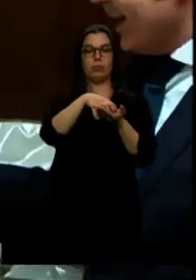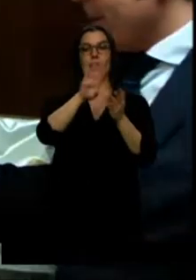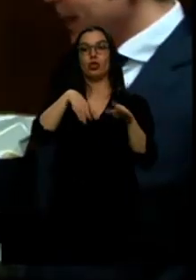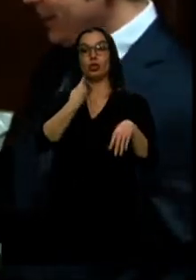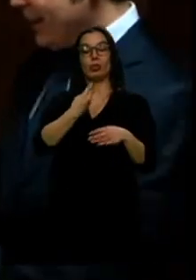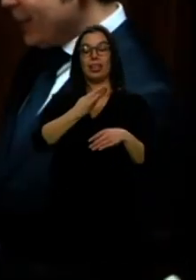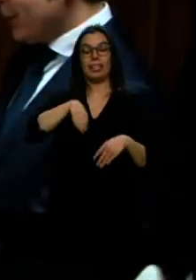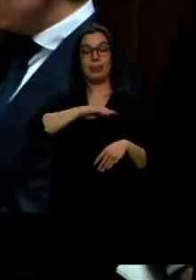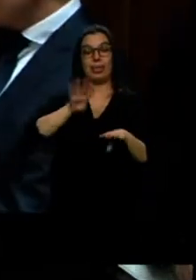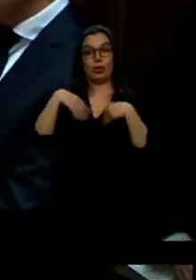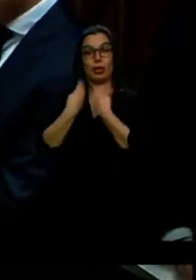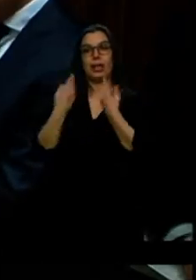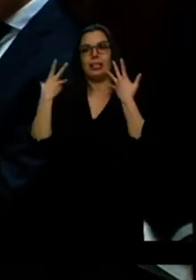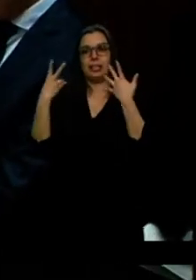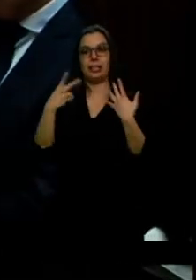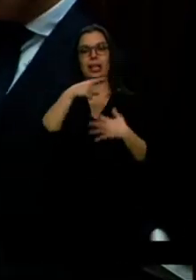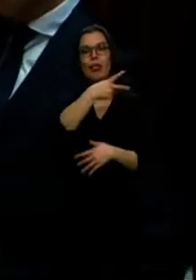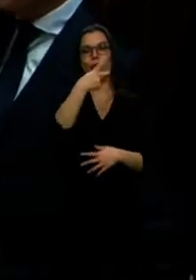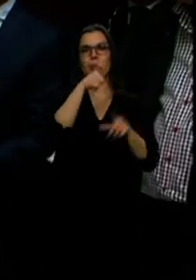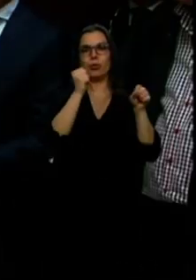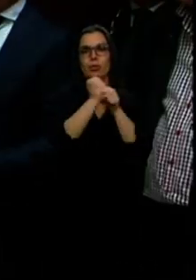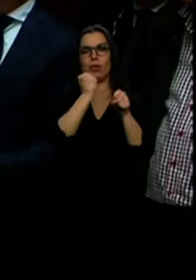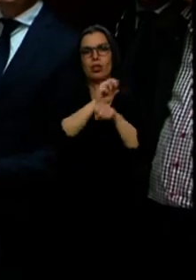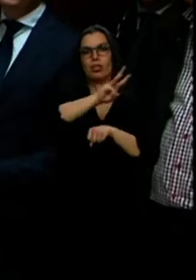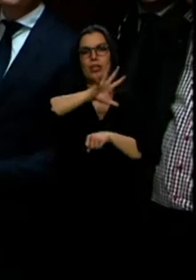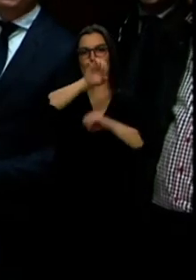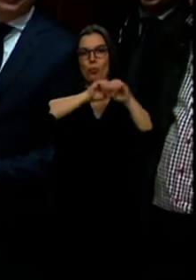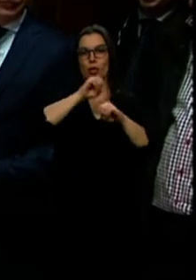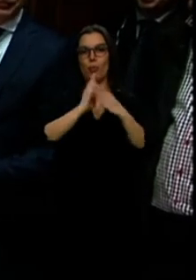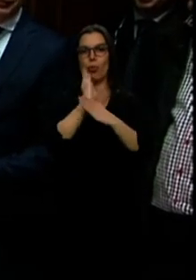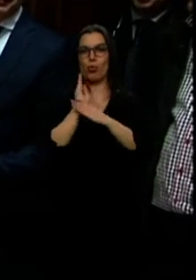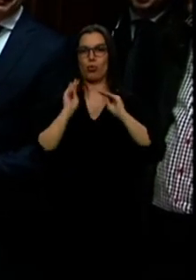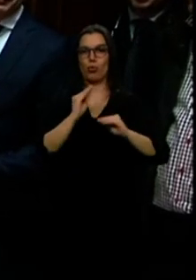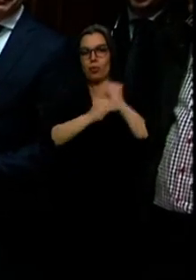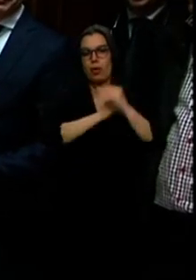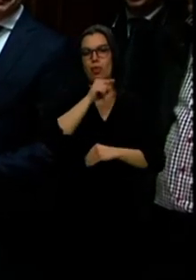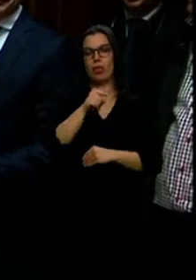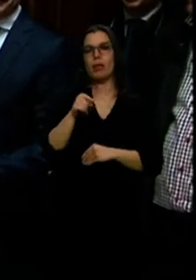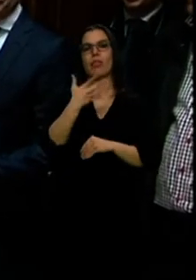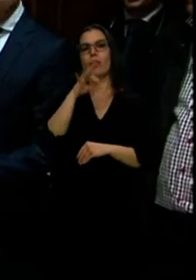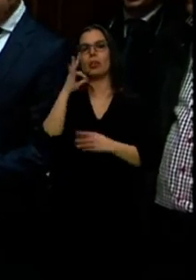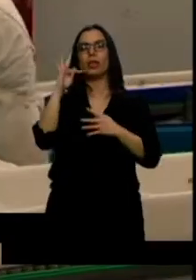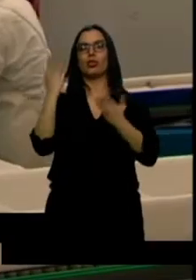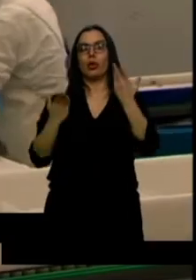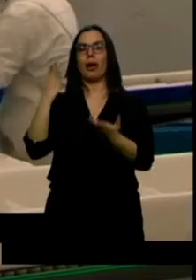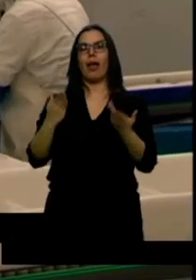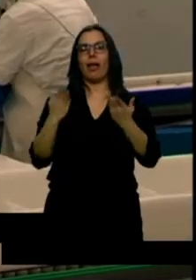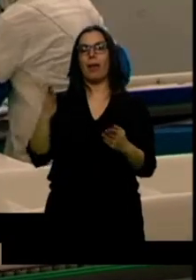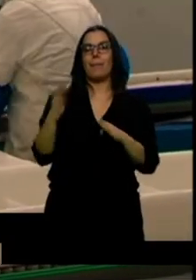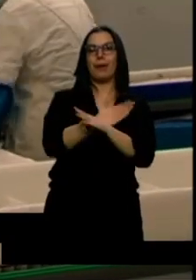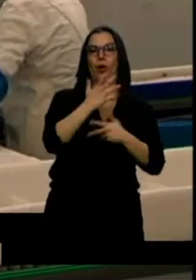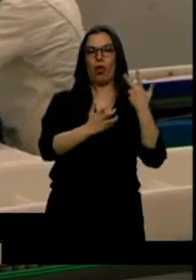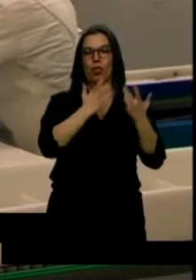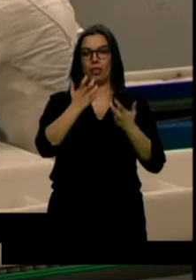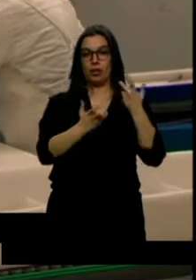trabajadores, sale el 35% de su producción total, 50 toneladas de precocinados. El grupo apuesta por dinamizar la actividad de la